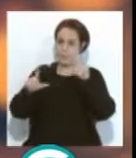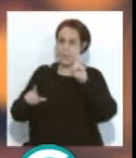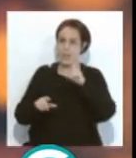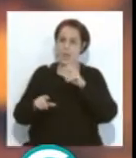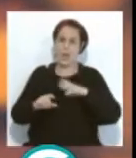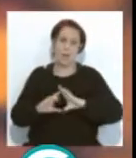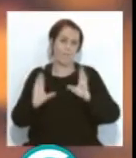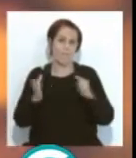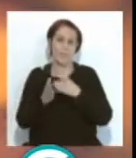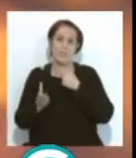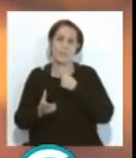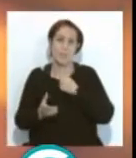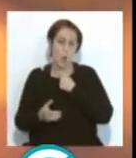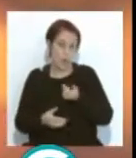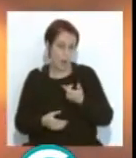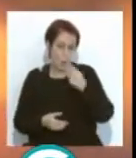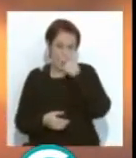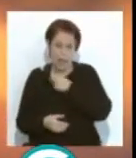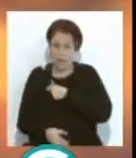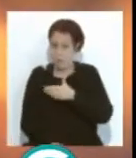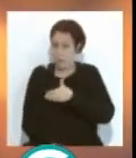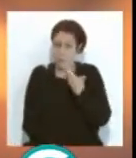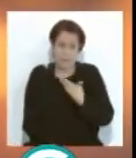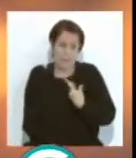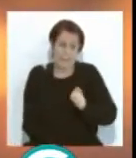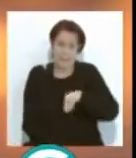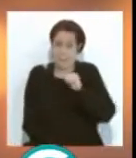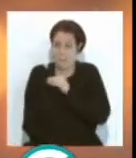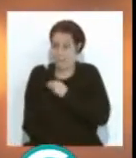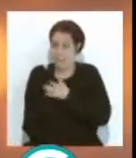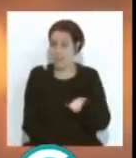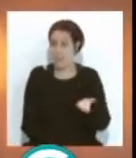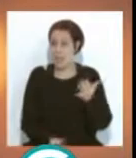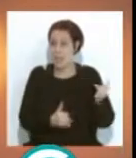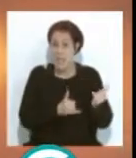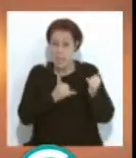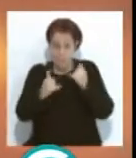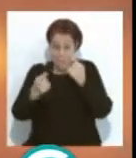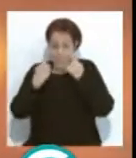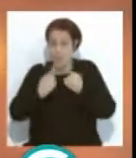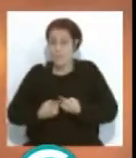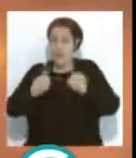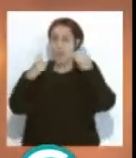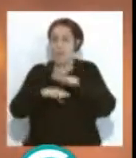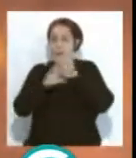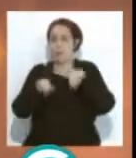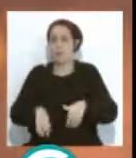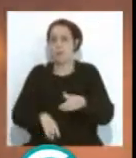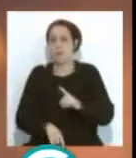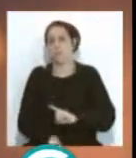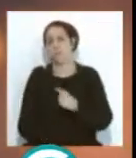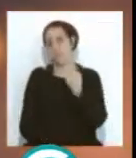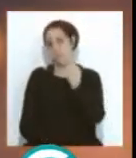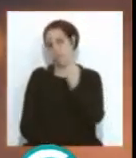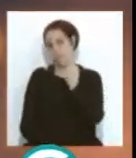chiligota de Puerto Real, los pobres que es que de verdad me da mucha pena estos chavales que han llegado por primera vez, llegan a final y se encuentran en esto que no han